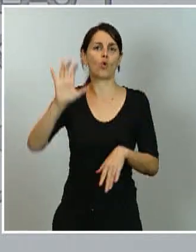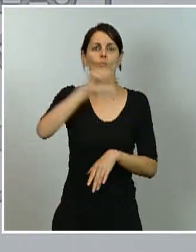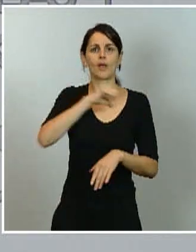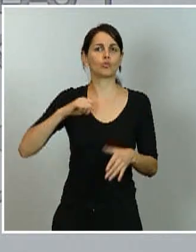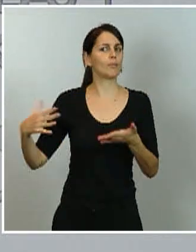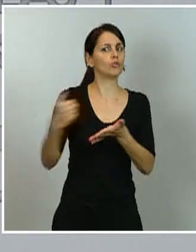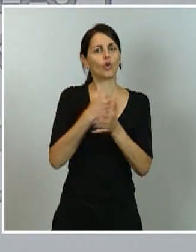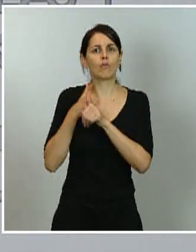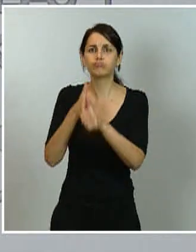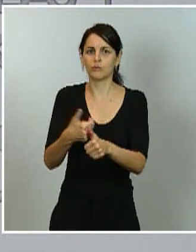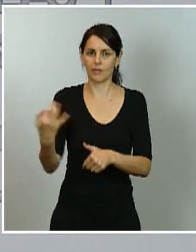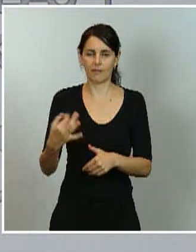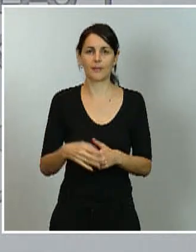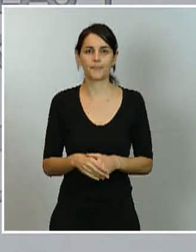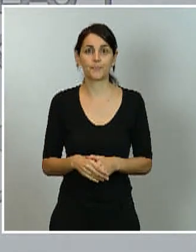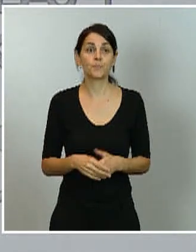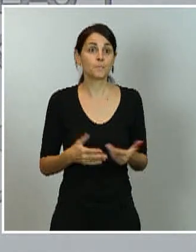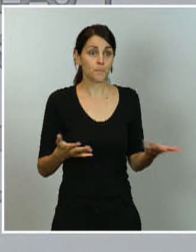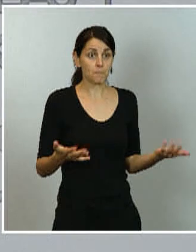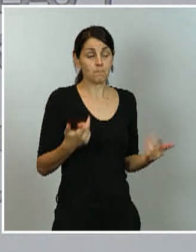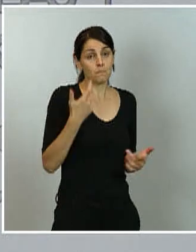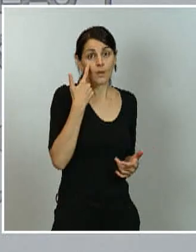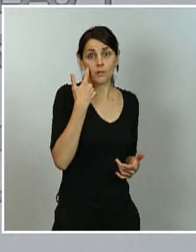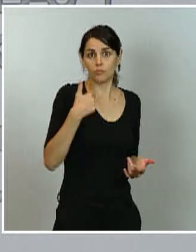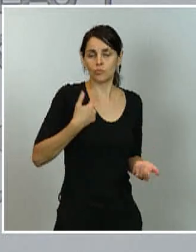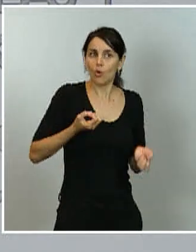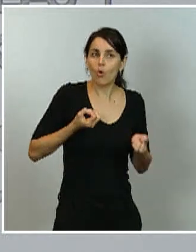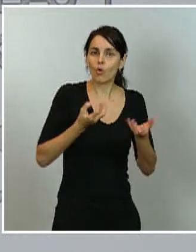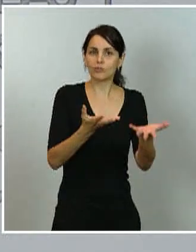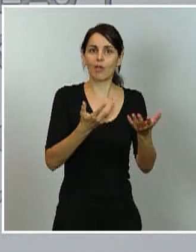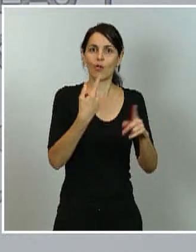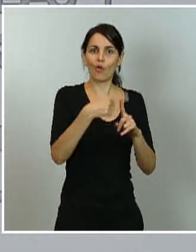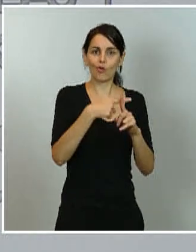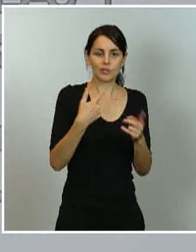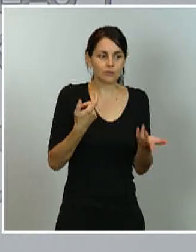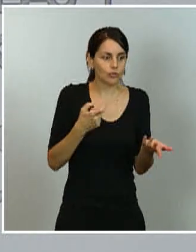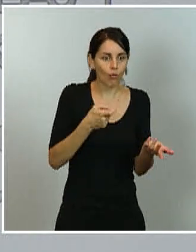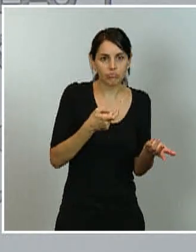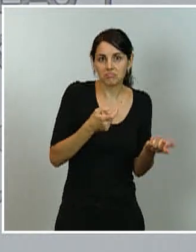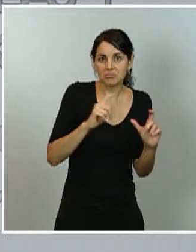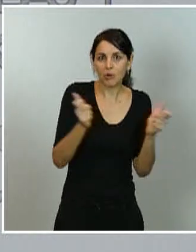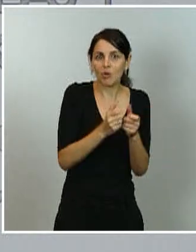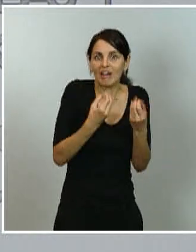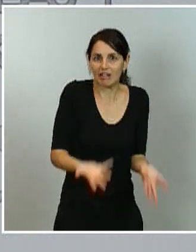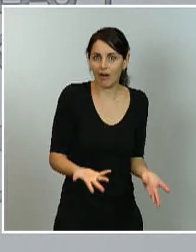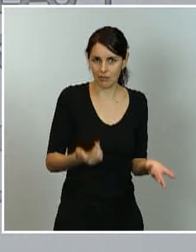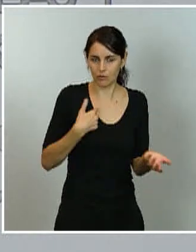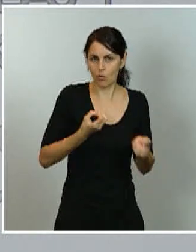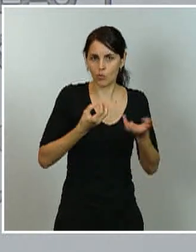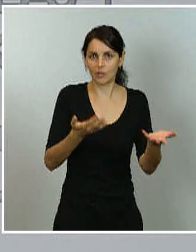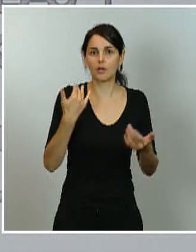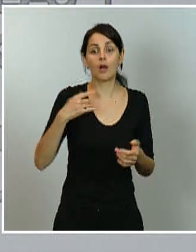les he contado cómo han ido las cosas. Quiero decir, yo mañana voy a proponer esta acción coordinada en salud pública.